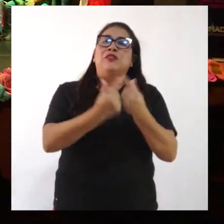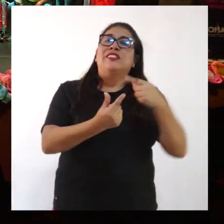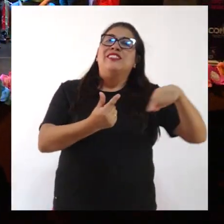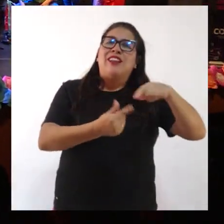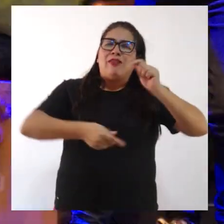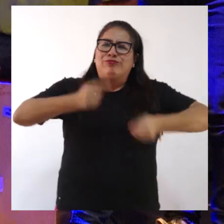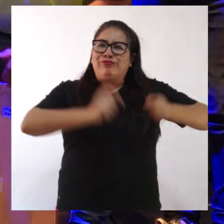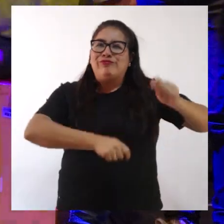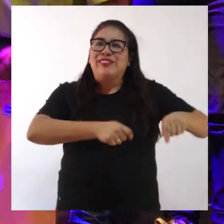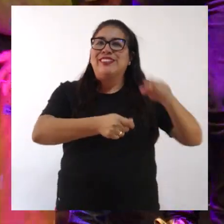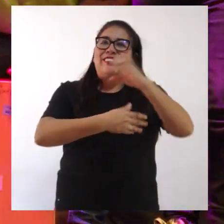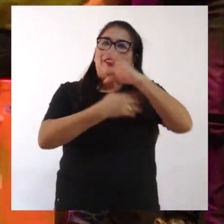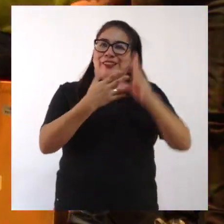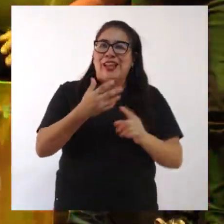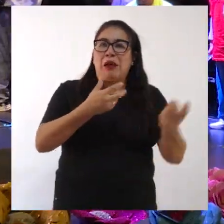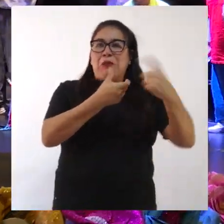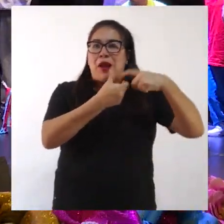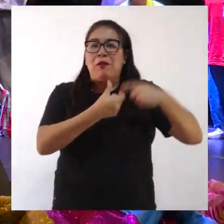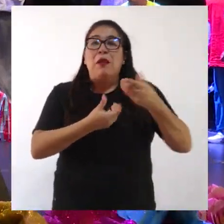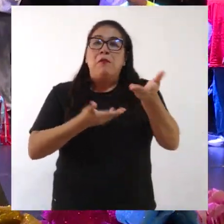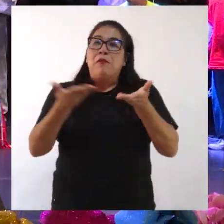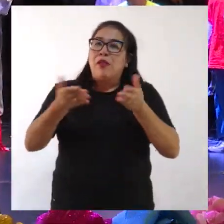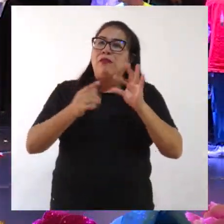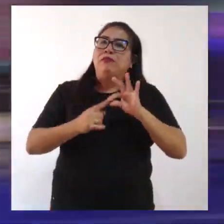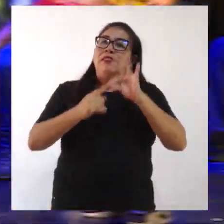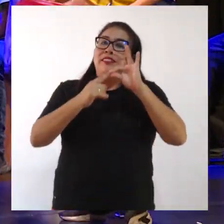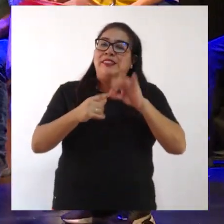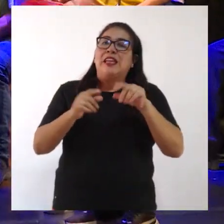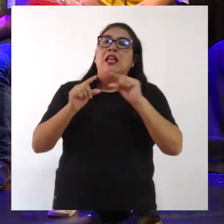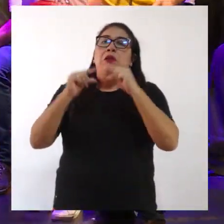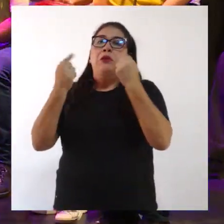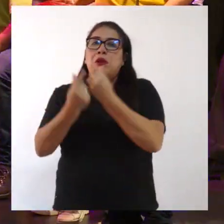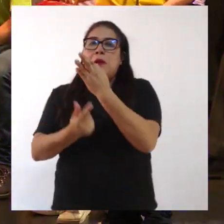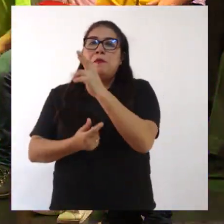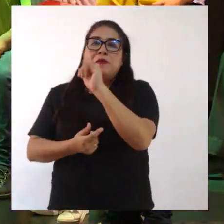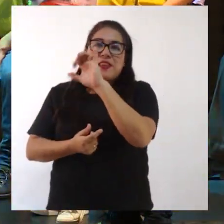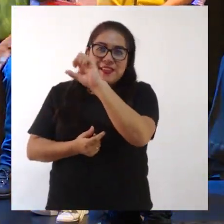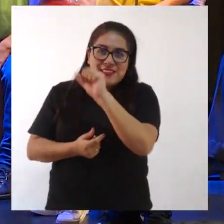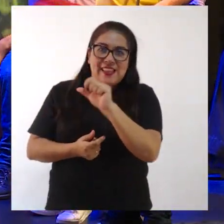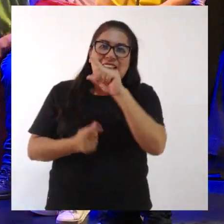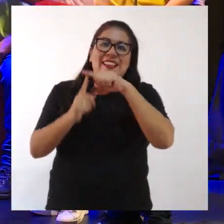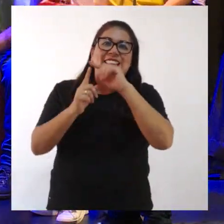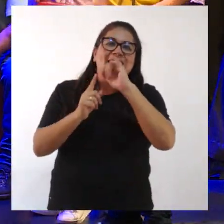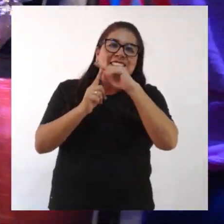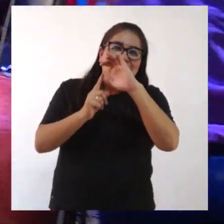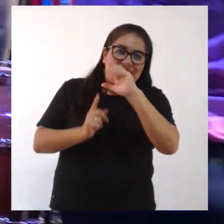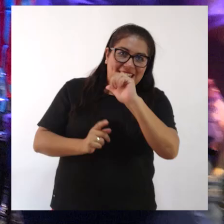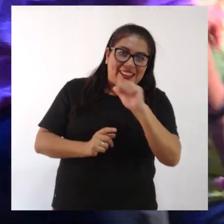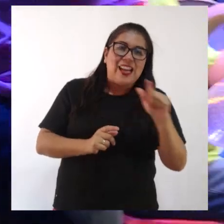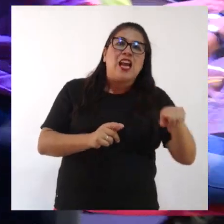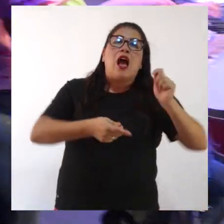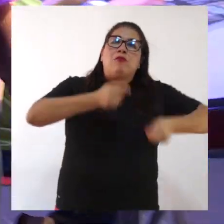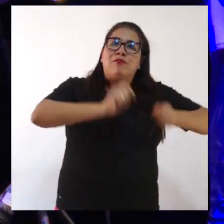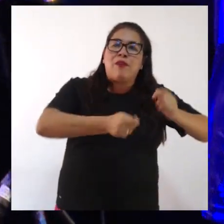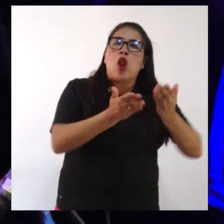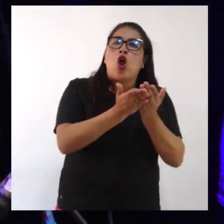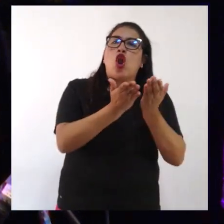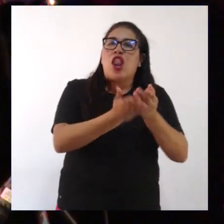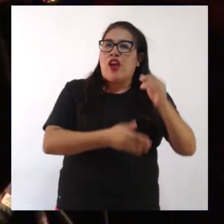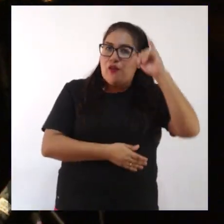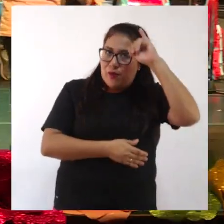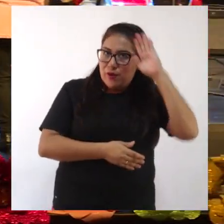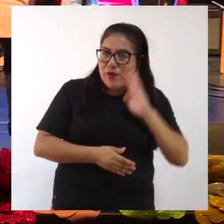Conadis con la participación de invitados especiales como el grupo musical Brisas del Titicaca, la banda del Colegio de la